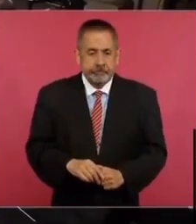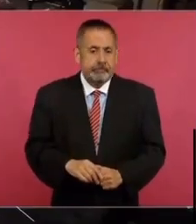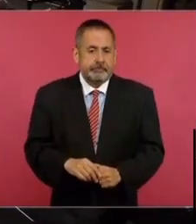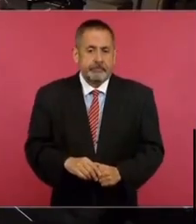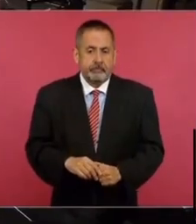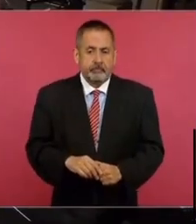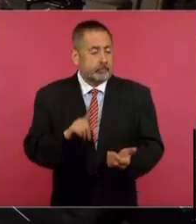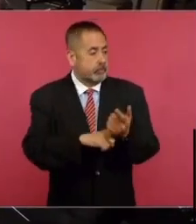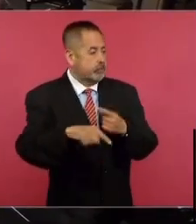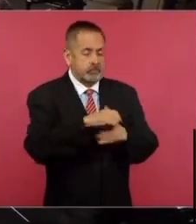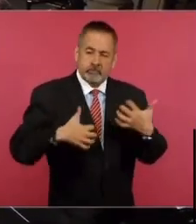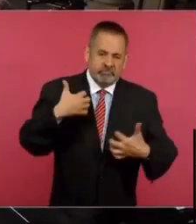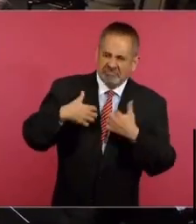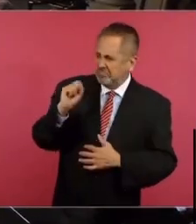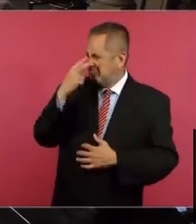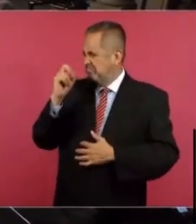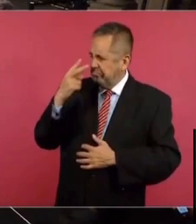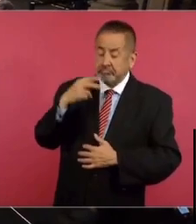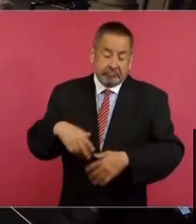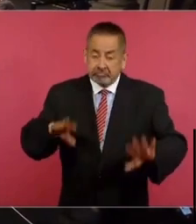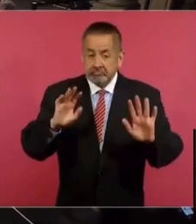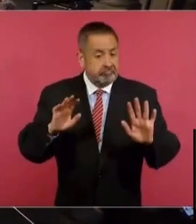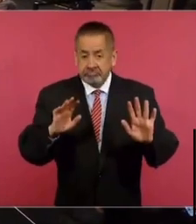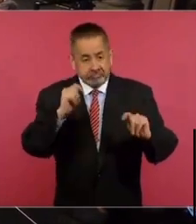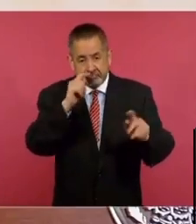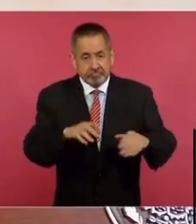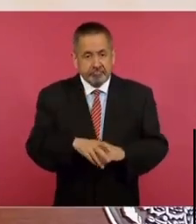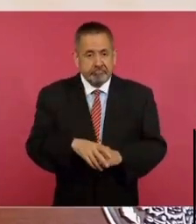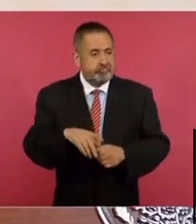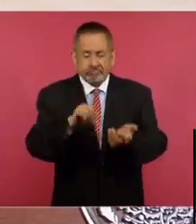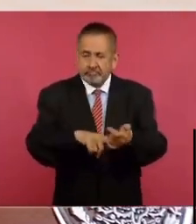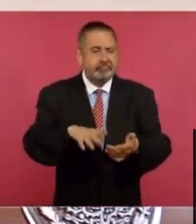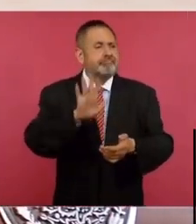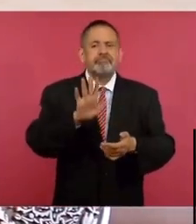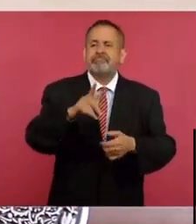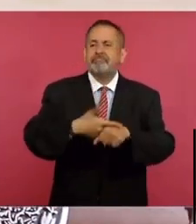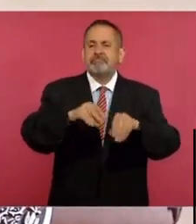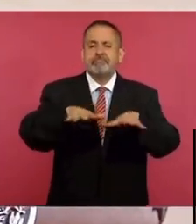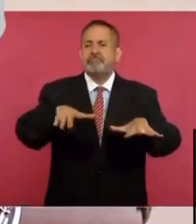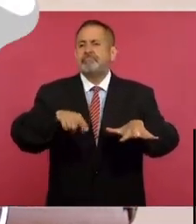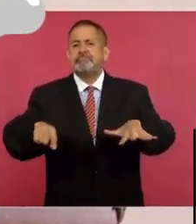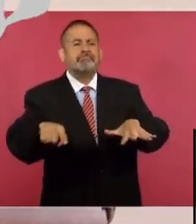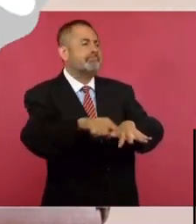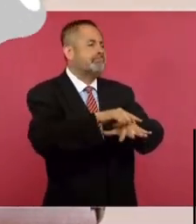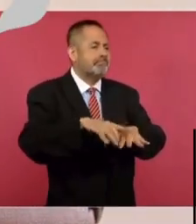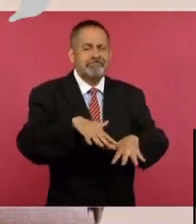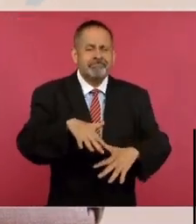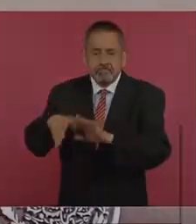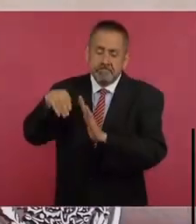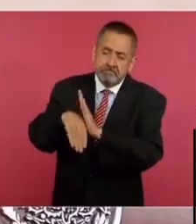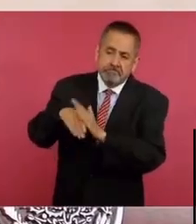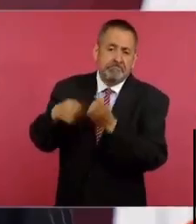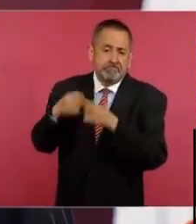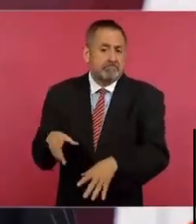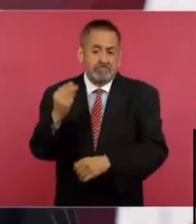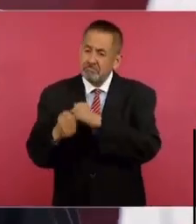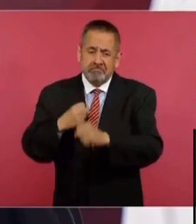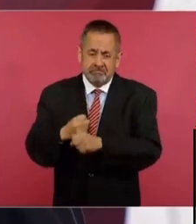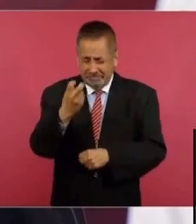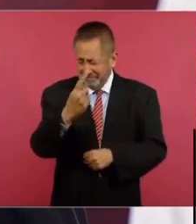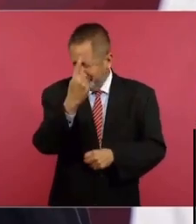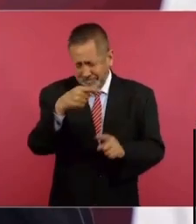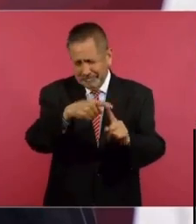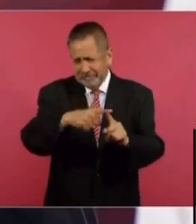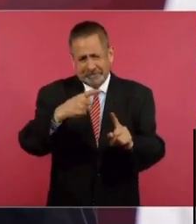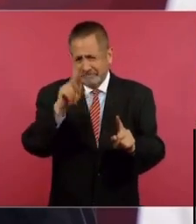se molesten, aunque se enojen. Porque no es una pandemia, lo he dicho muchas veces. Es la peste, es la causa principal